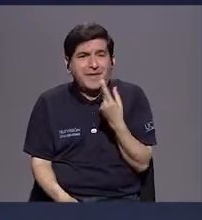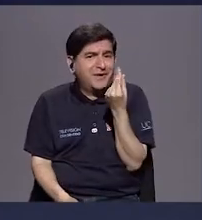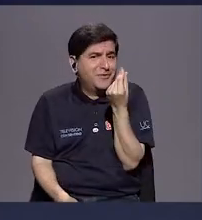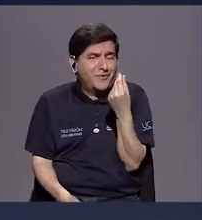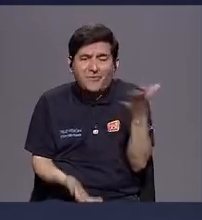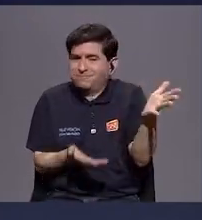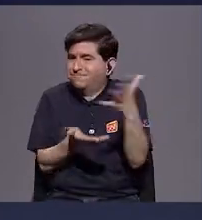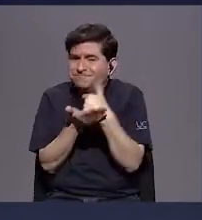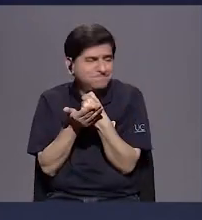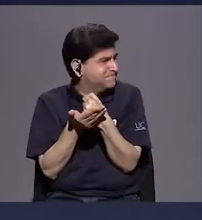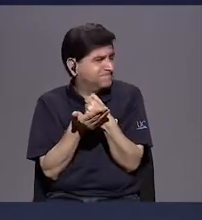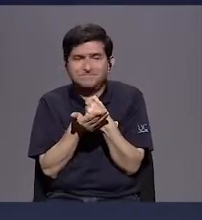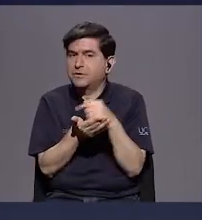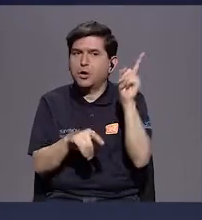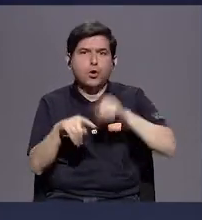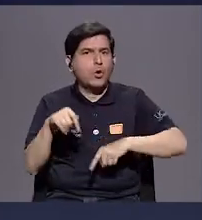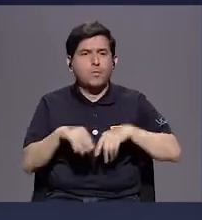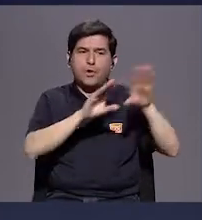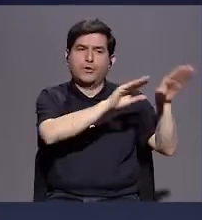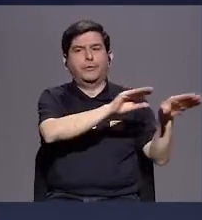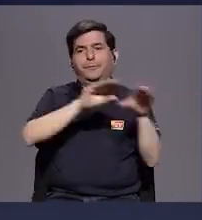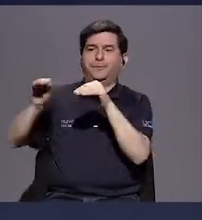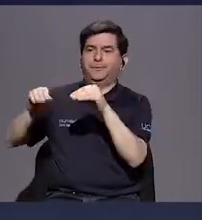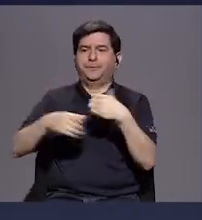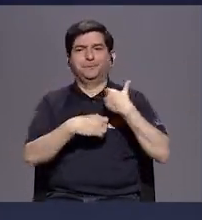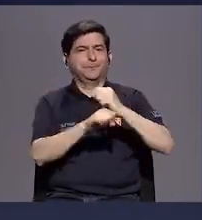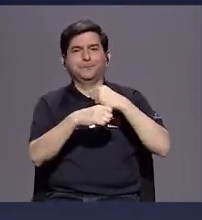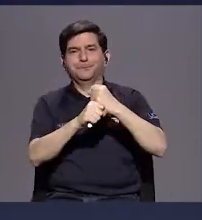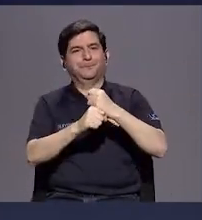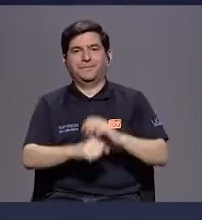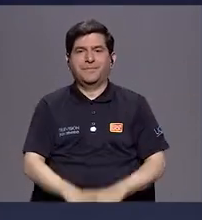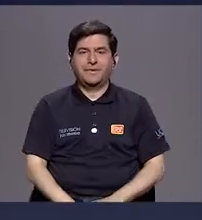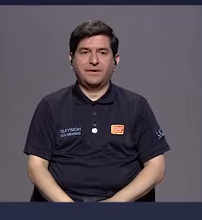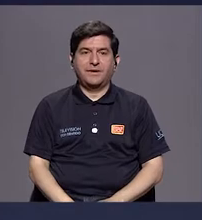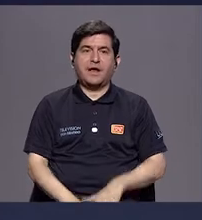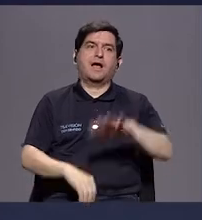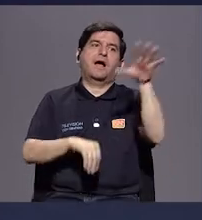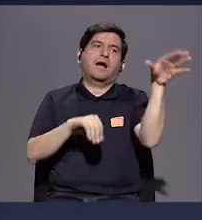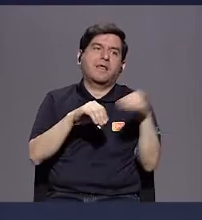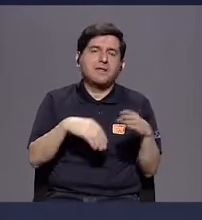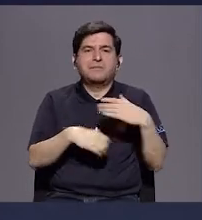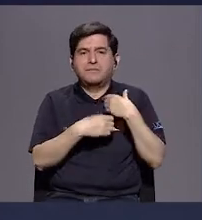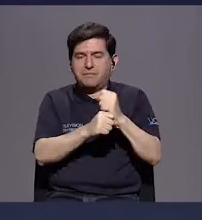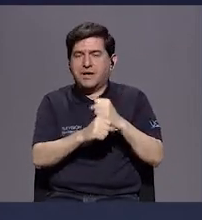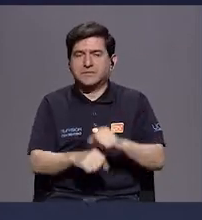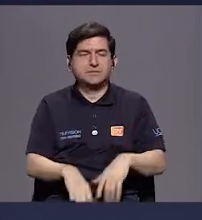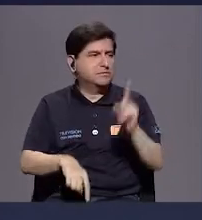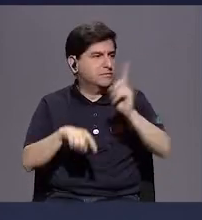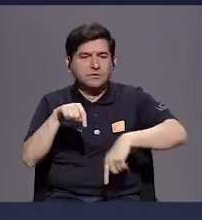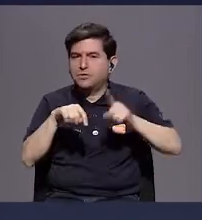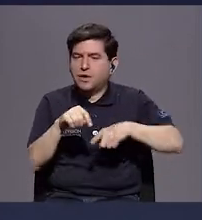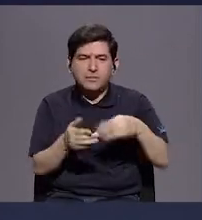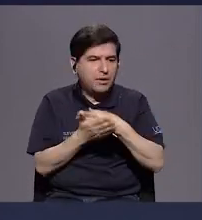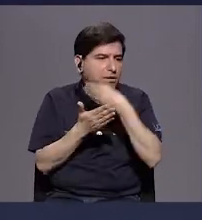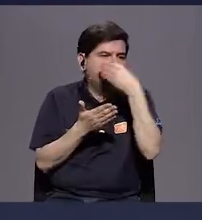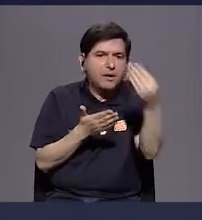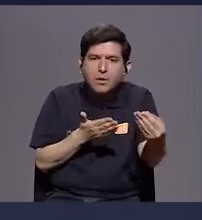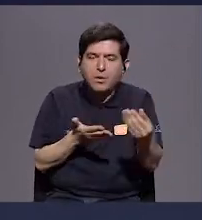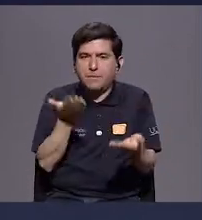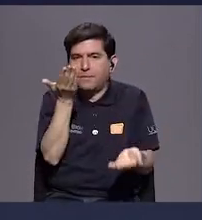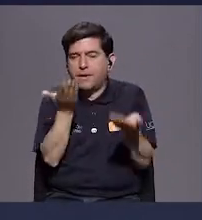de impuesto único, ya no puedo transferir a las municipalidades, ya además las municipalidades no van a poder adquirir